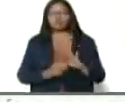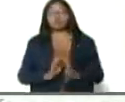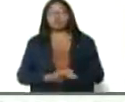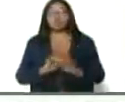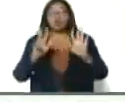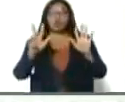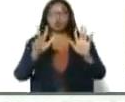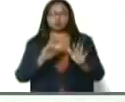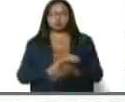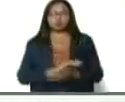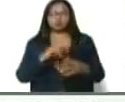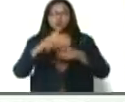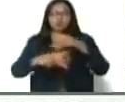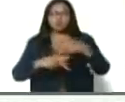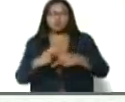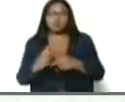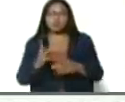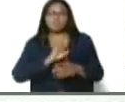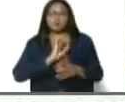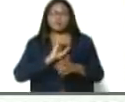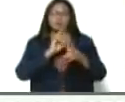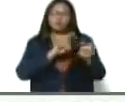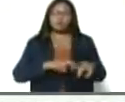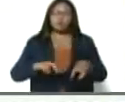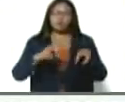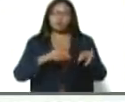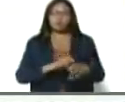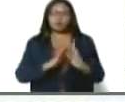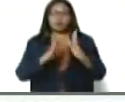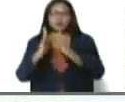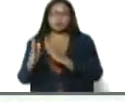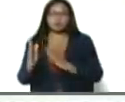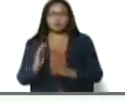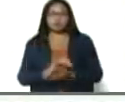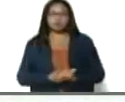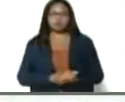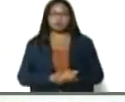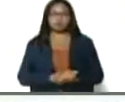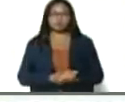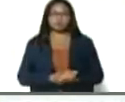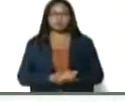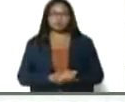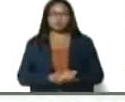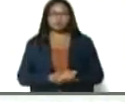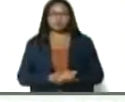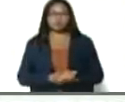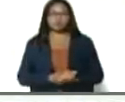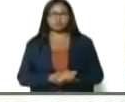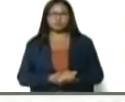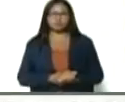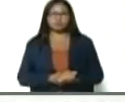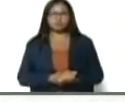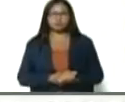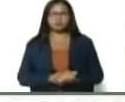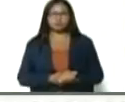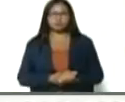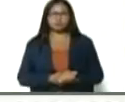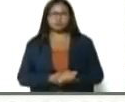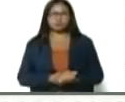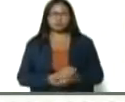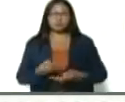el procesamiento en la agro-industria, la distribución, el abastecimiento,